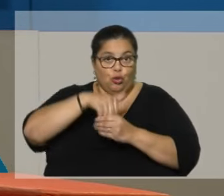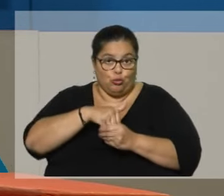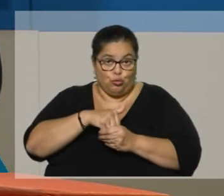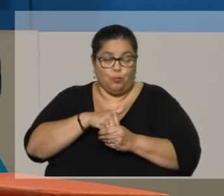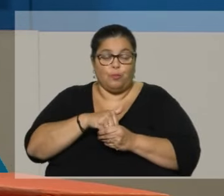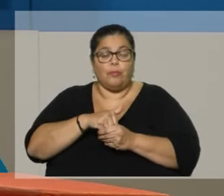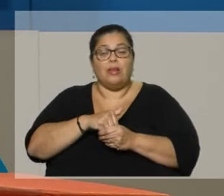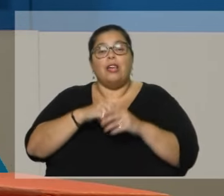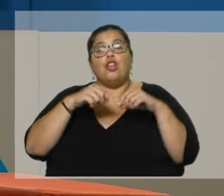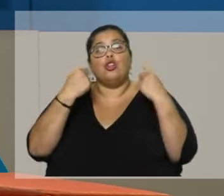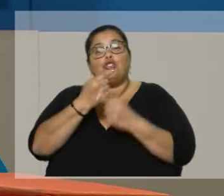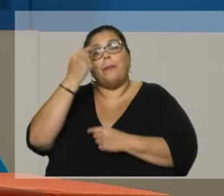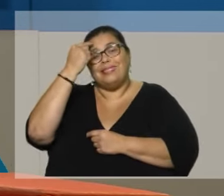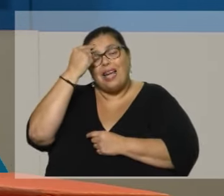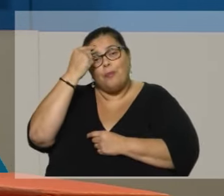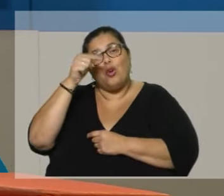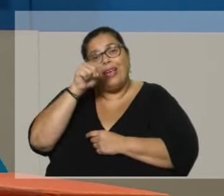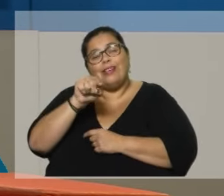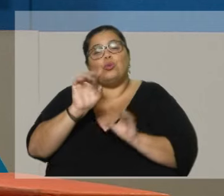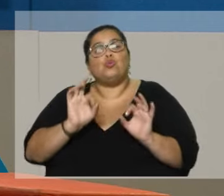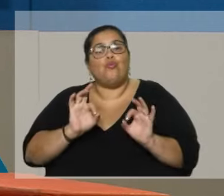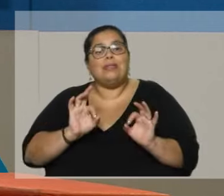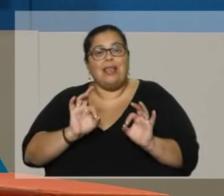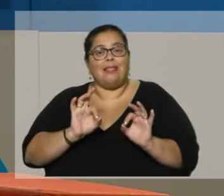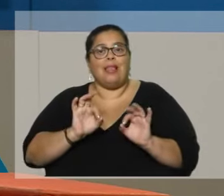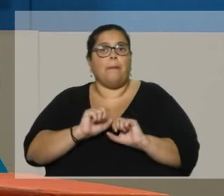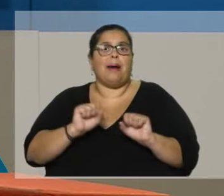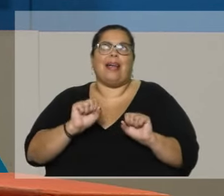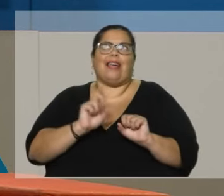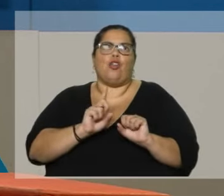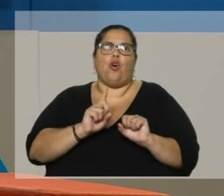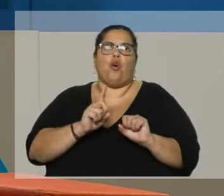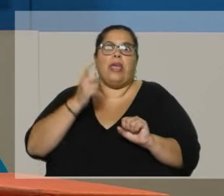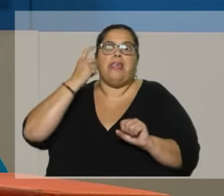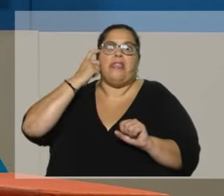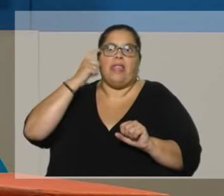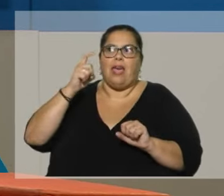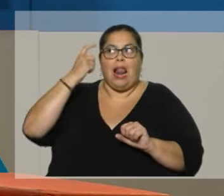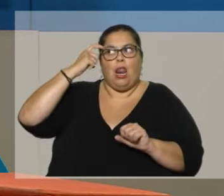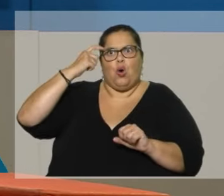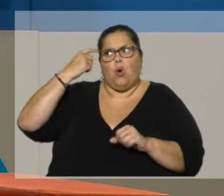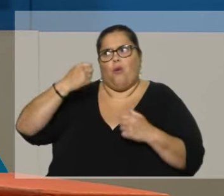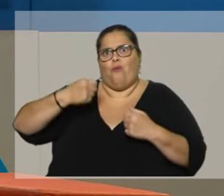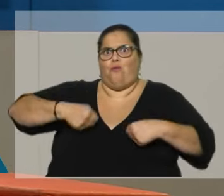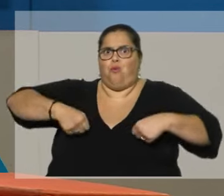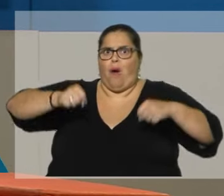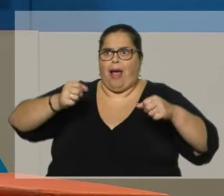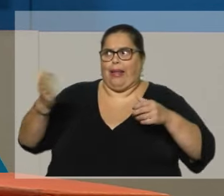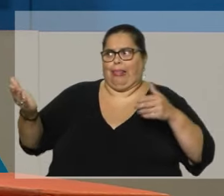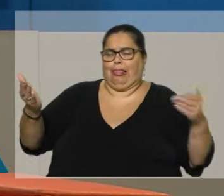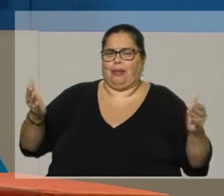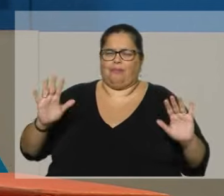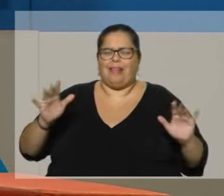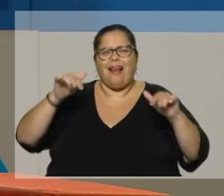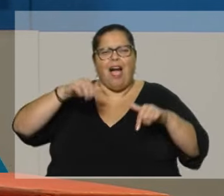Y bueno, creemos que eso es un filtro suficiente para evitar ideas extremas. En la ciudadanía uruguaya mayormente se mueve en el centro. No es